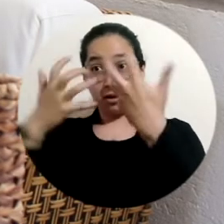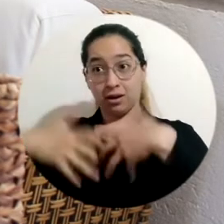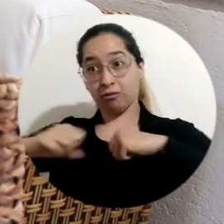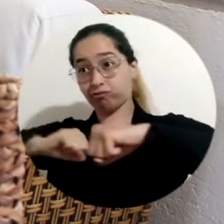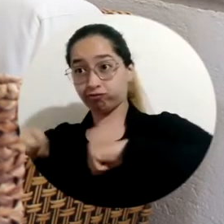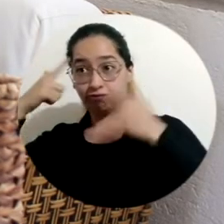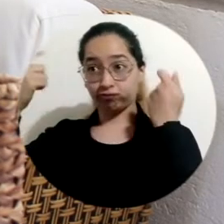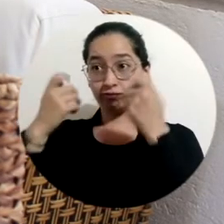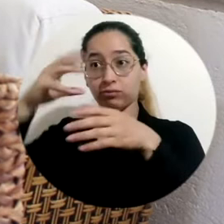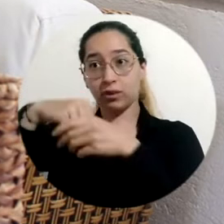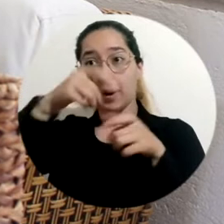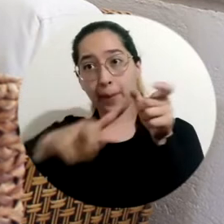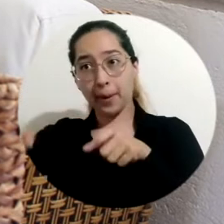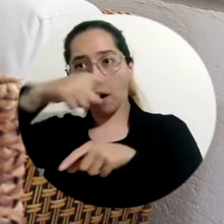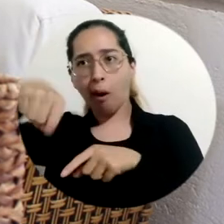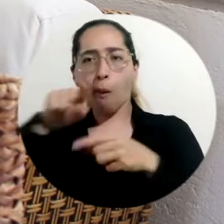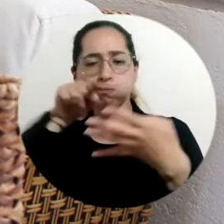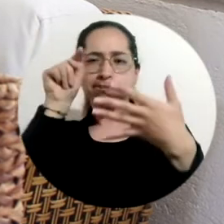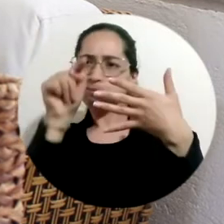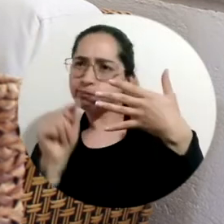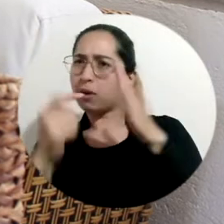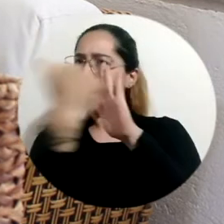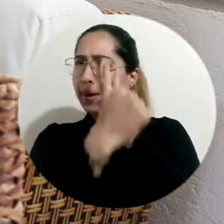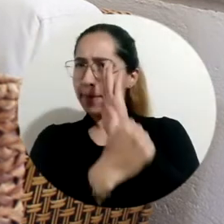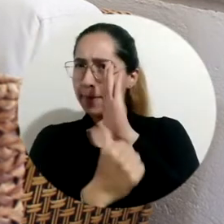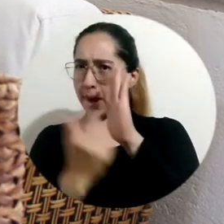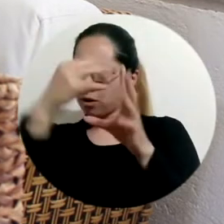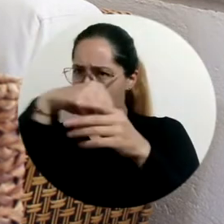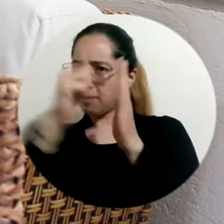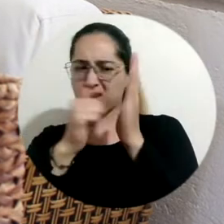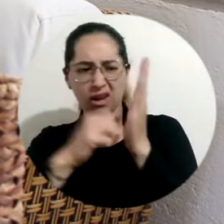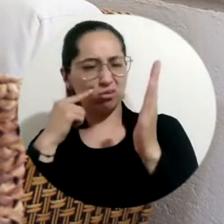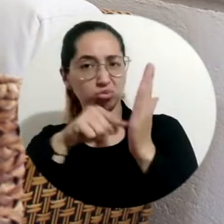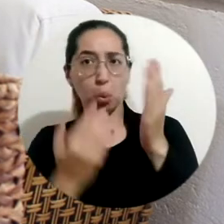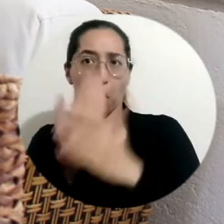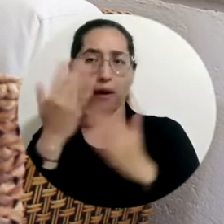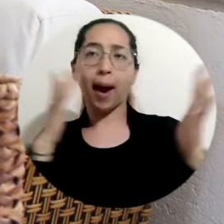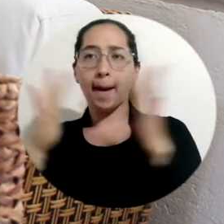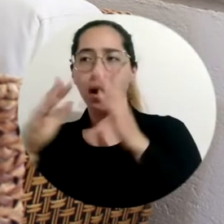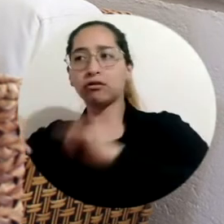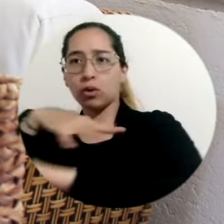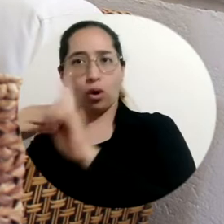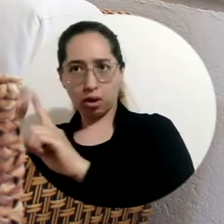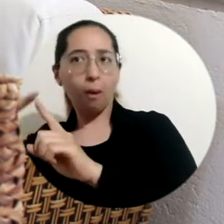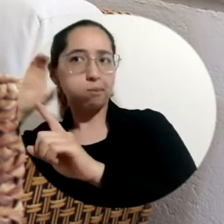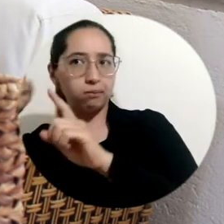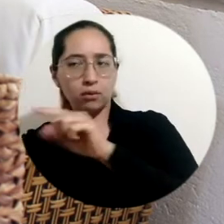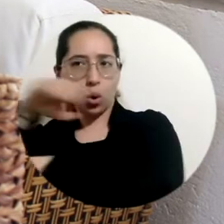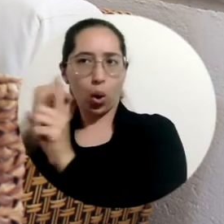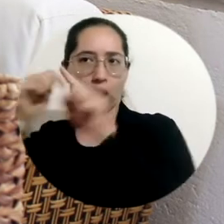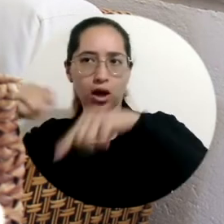Estratégica del Talento Humano va a encontrar unos contenidos programáticos totalmente actualizados, acordes a la realidad